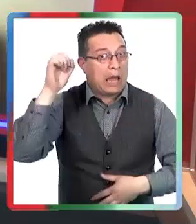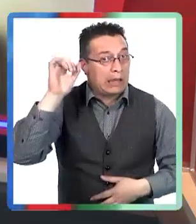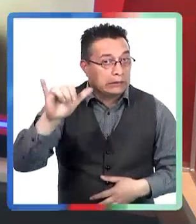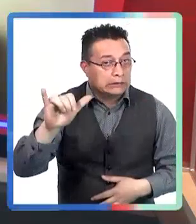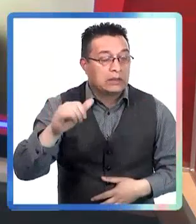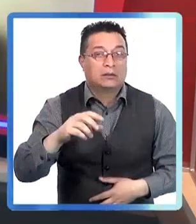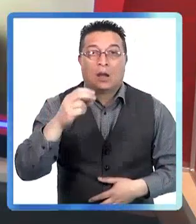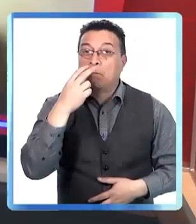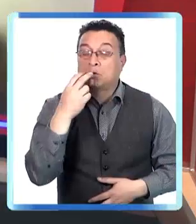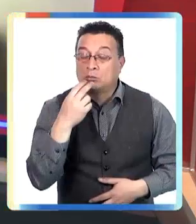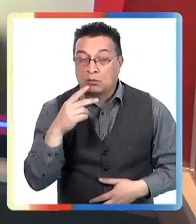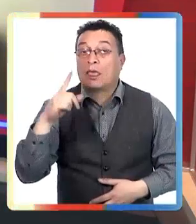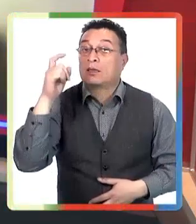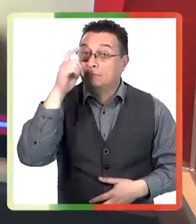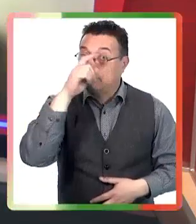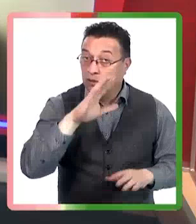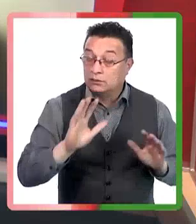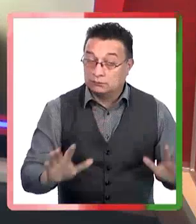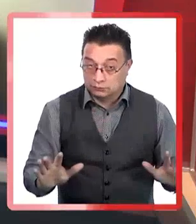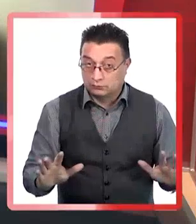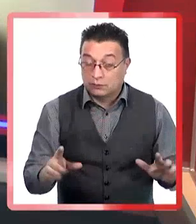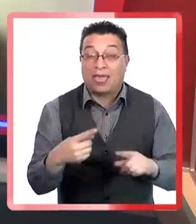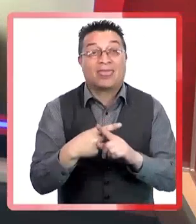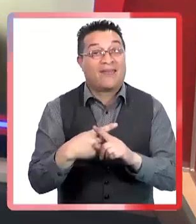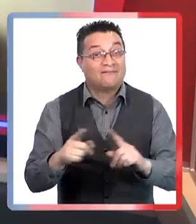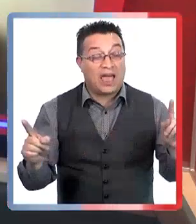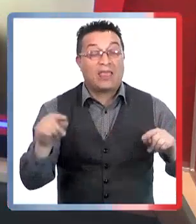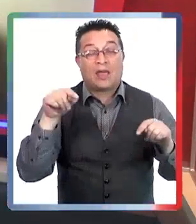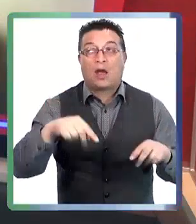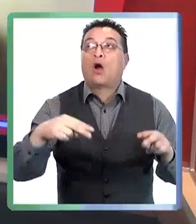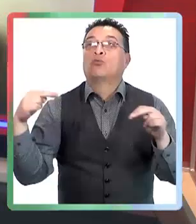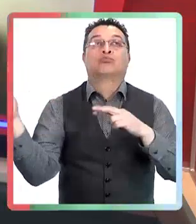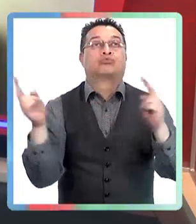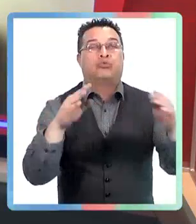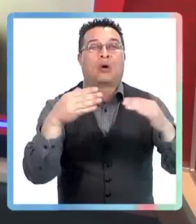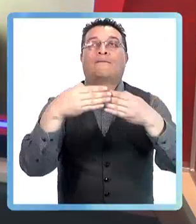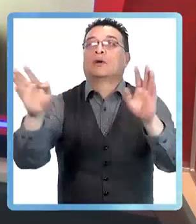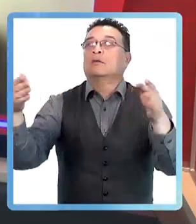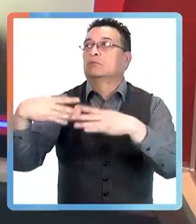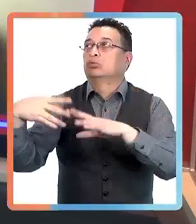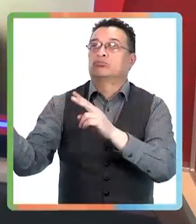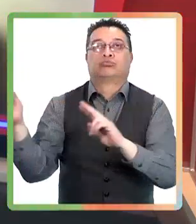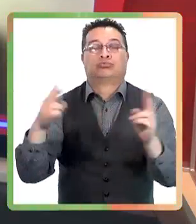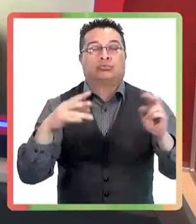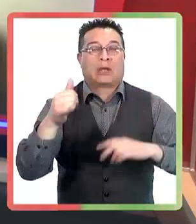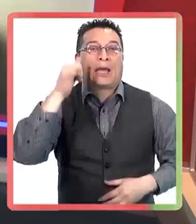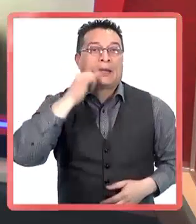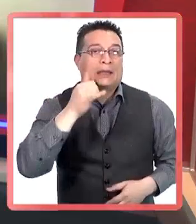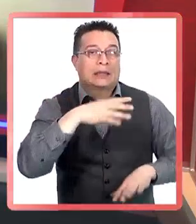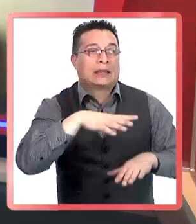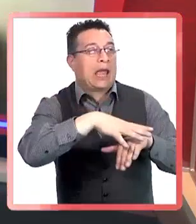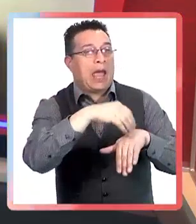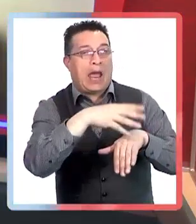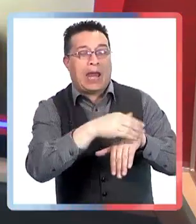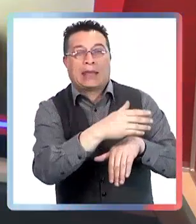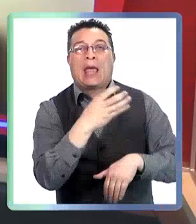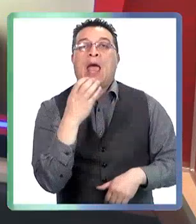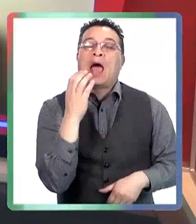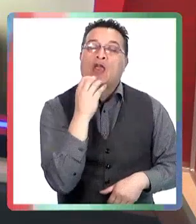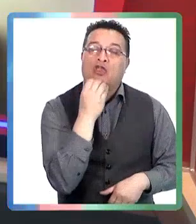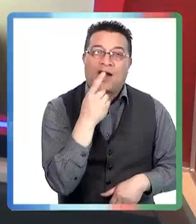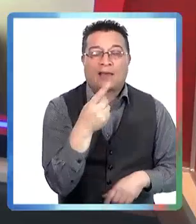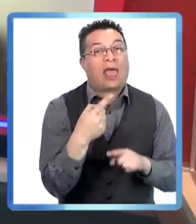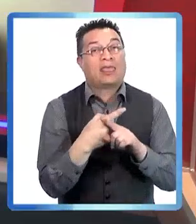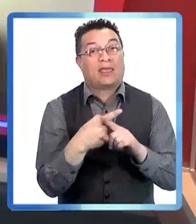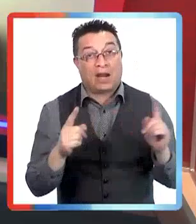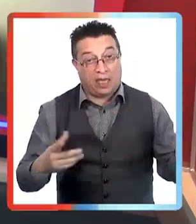en Aysén, en Puerto Montt, ¿verdad? Qué difícil. No es lo mismo que decir, claro, abramos las puertas y ventanas en Iquique o en Arica o en Antofagasta.